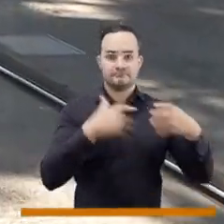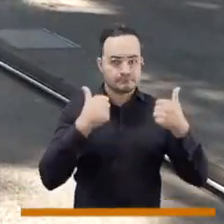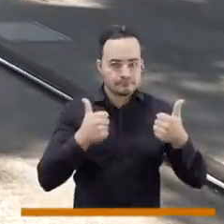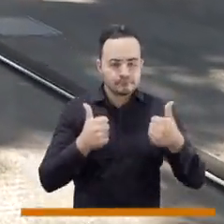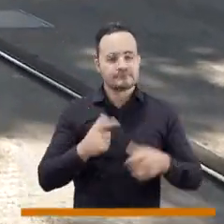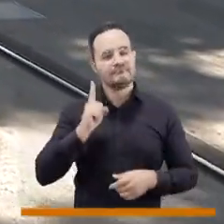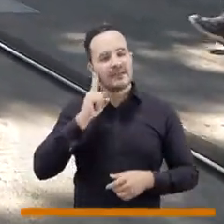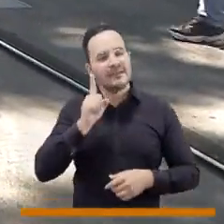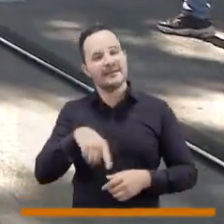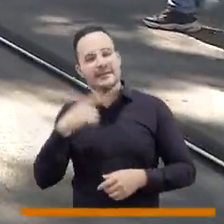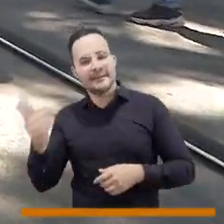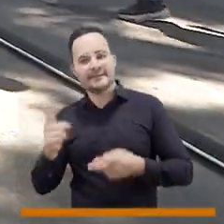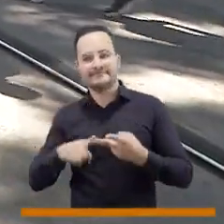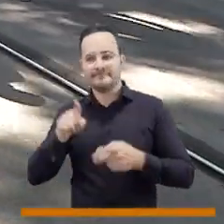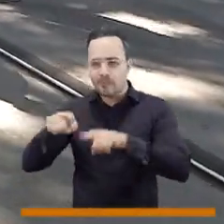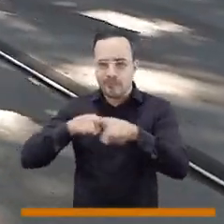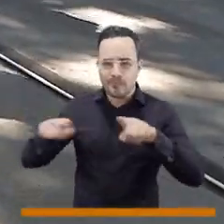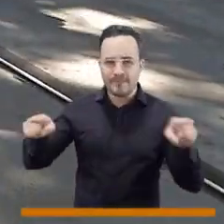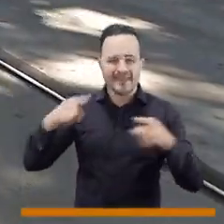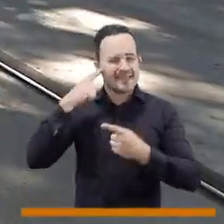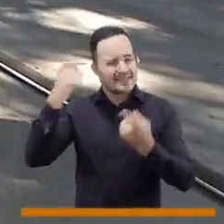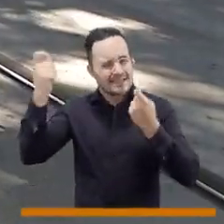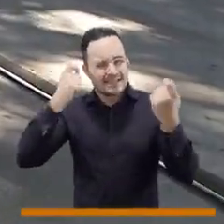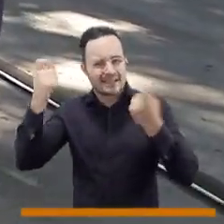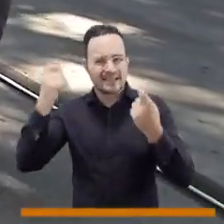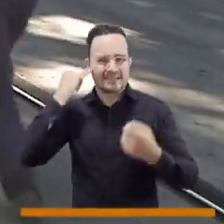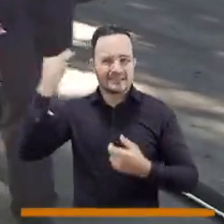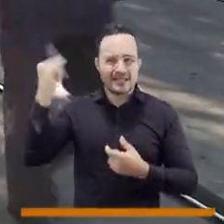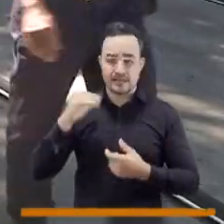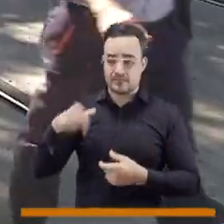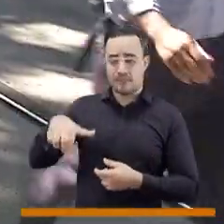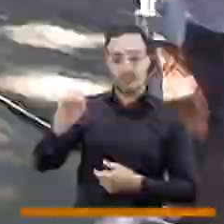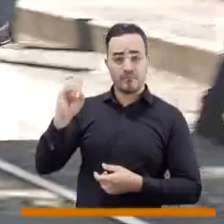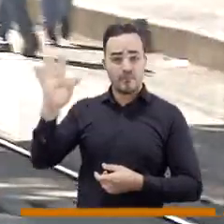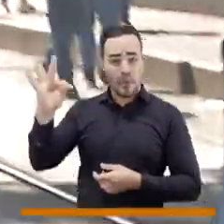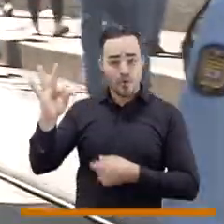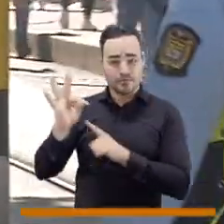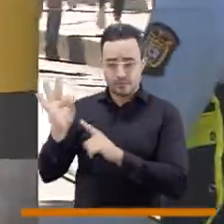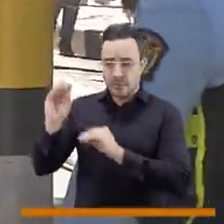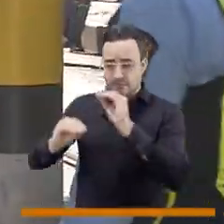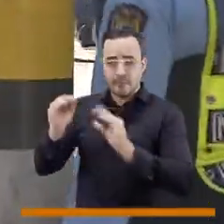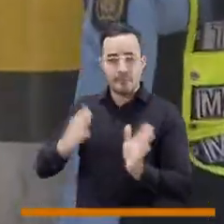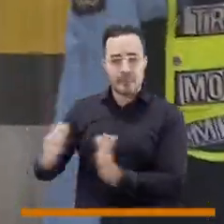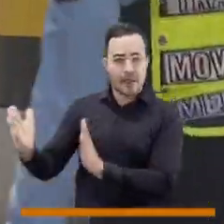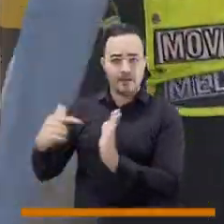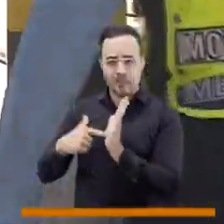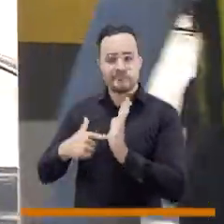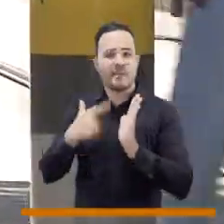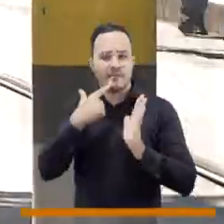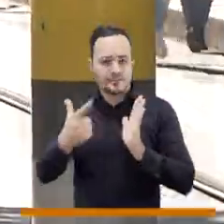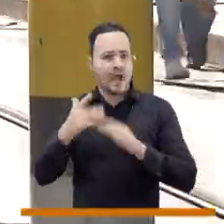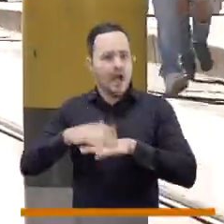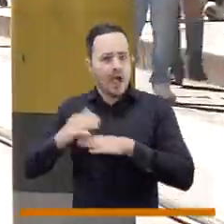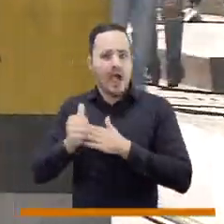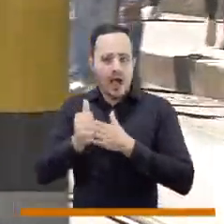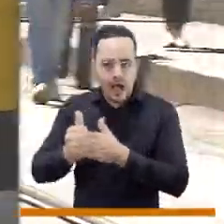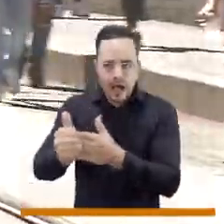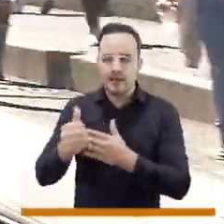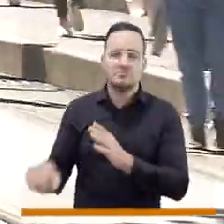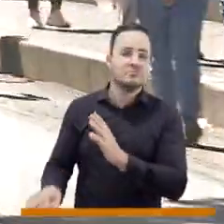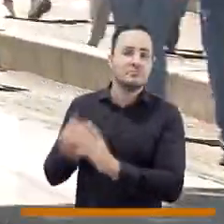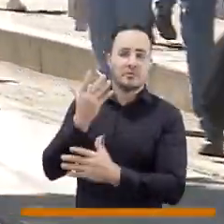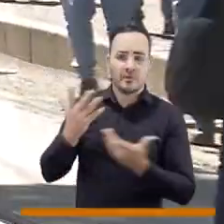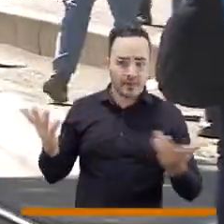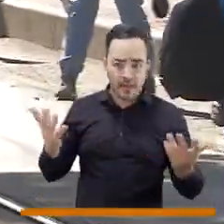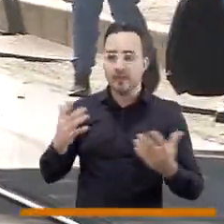aprovechar esos mecanismos, esos instrumentos, esas herramientas que tiene el Plan de Ordenamiento Territorial para